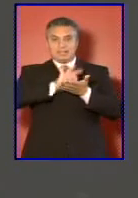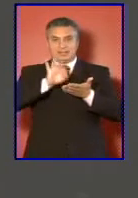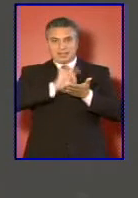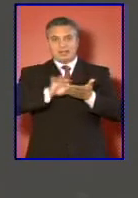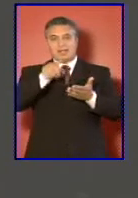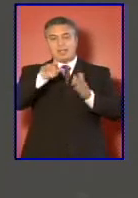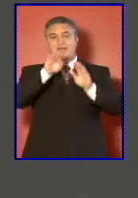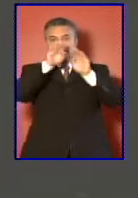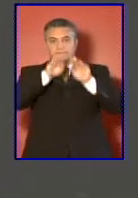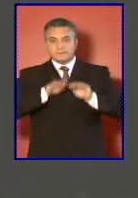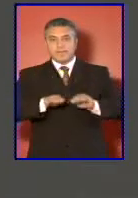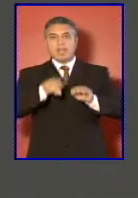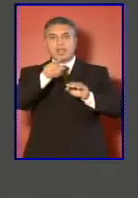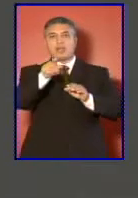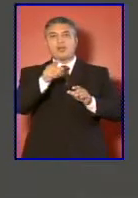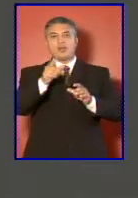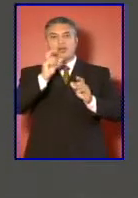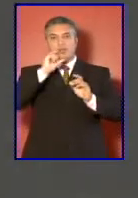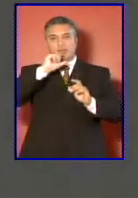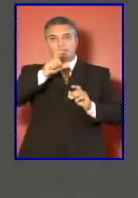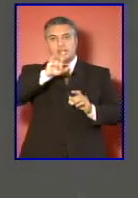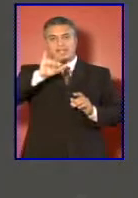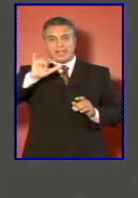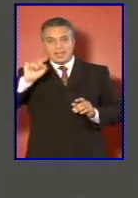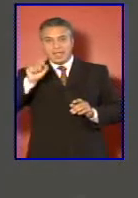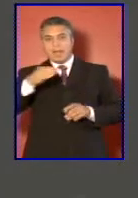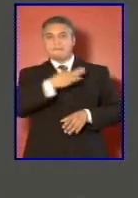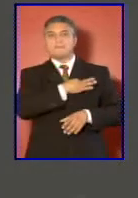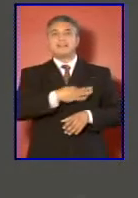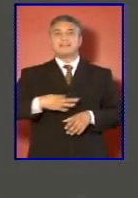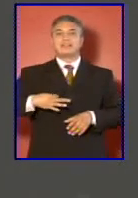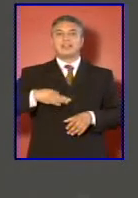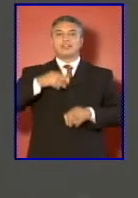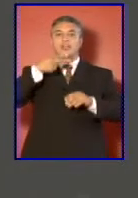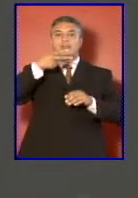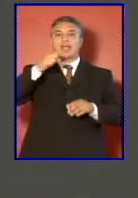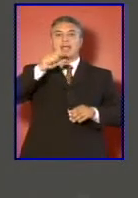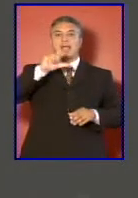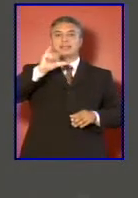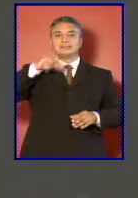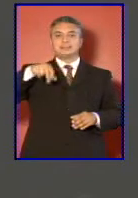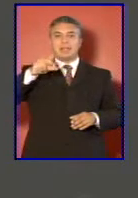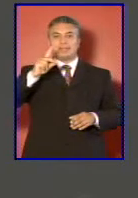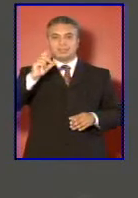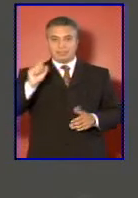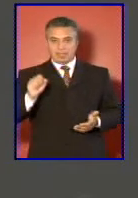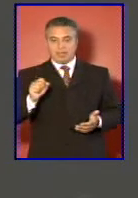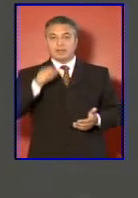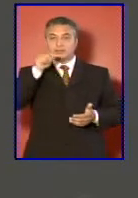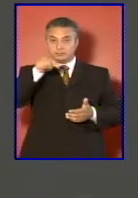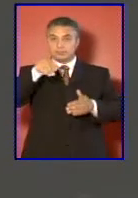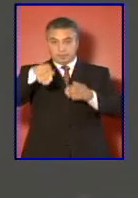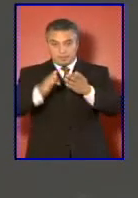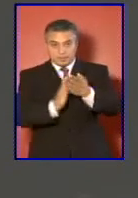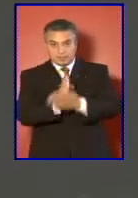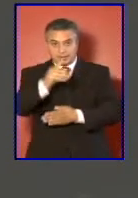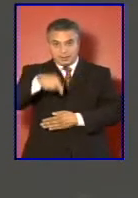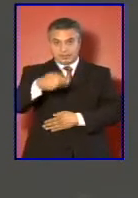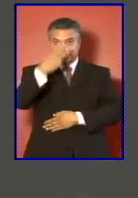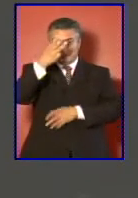bajo la guía del Banco del Ministerio de Hacienda a partir de este trimestre